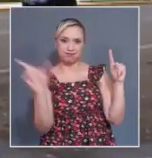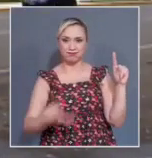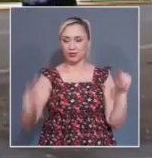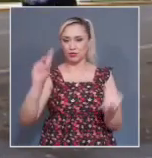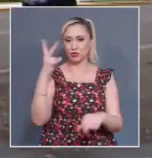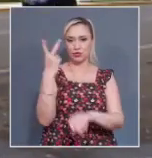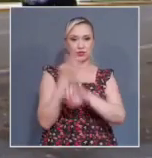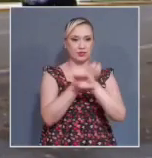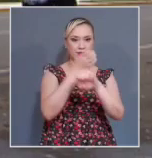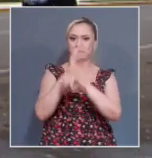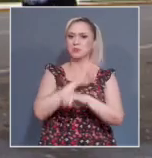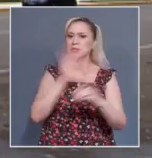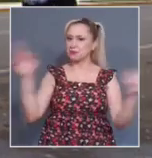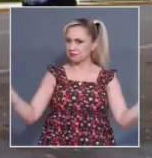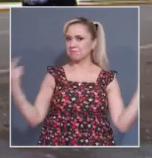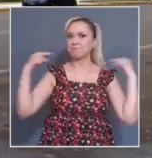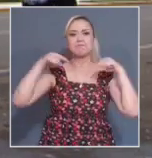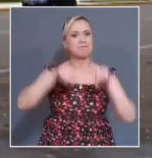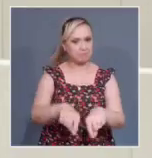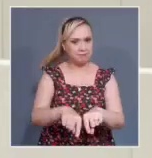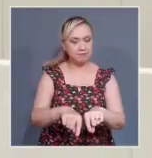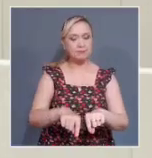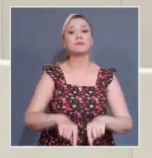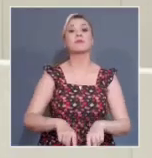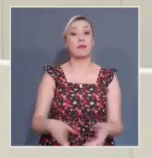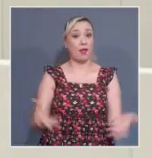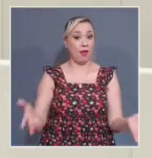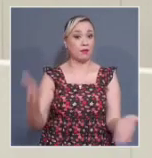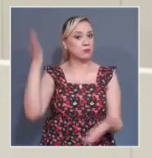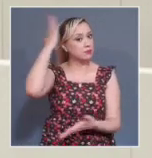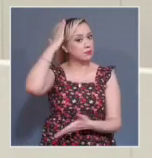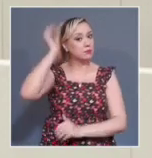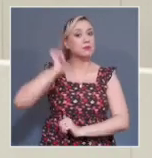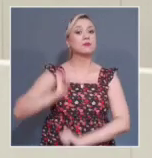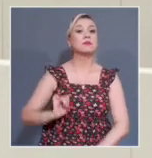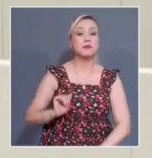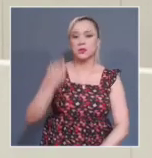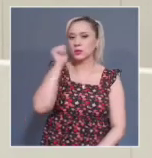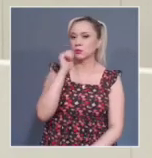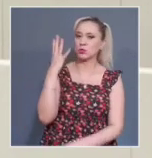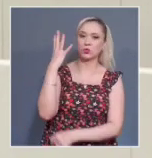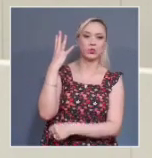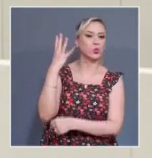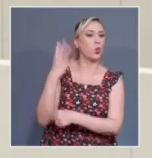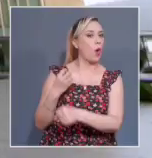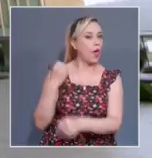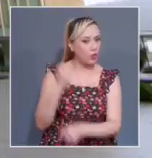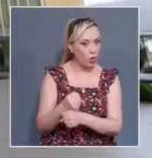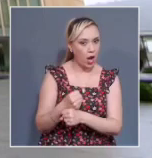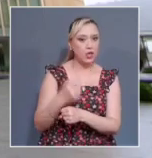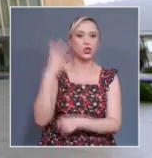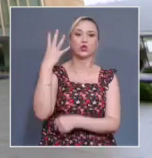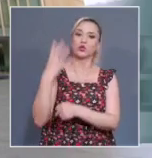La rotación de los titulares de dichos órganos se informa se llevará a cabo cada cuatro años.